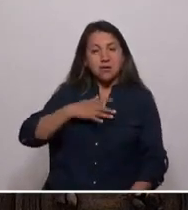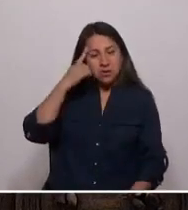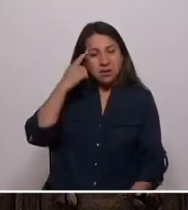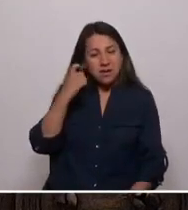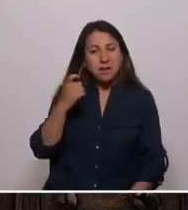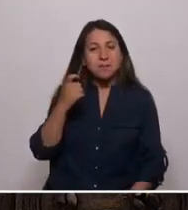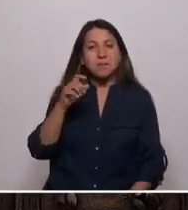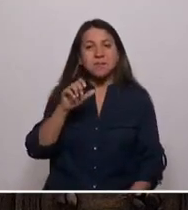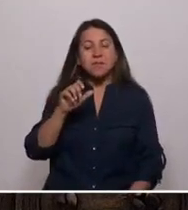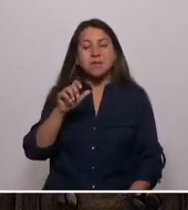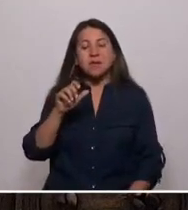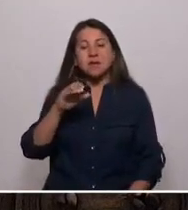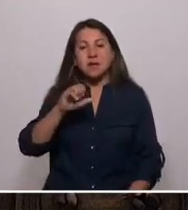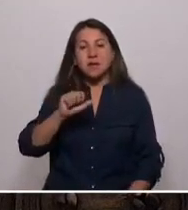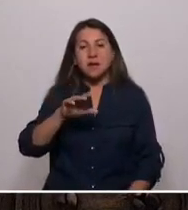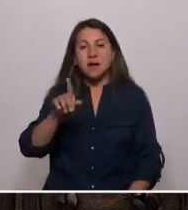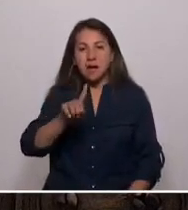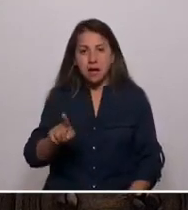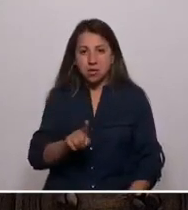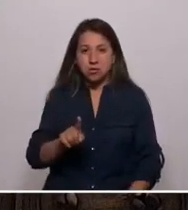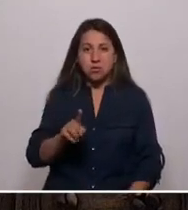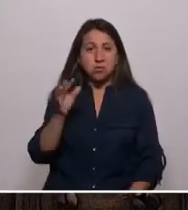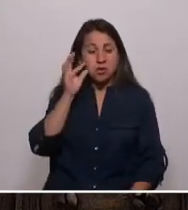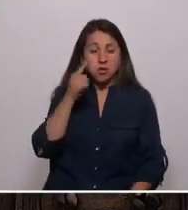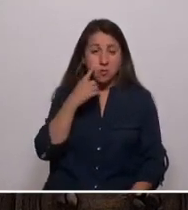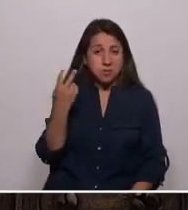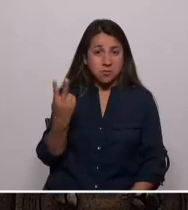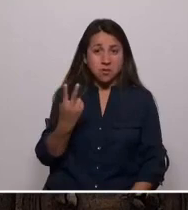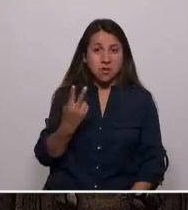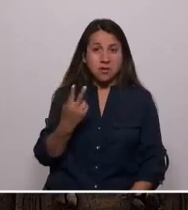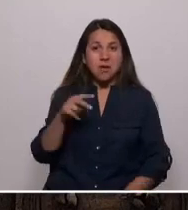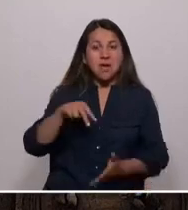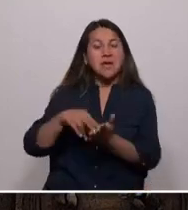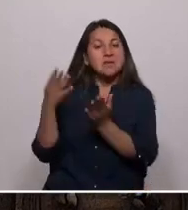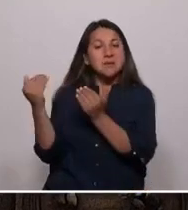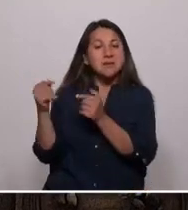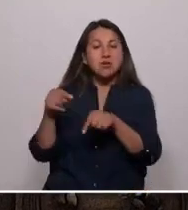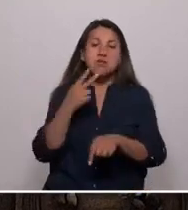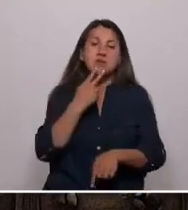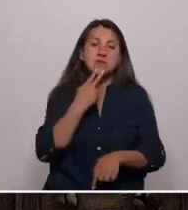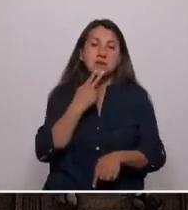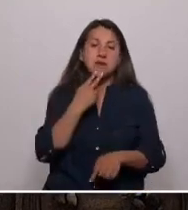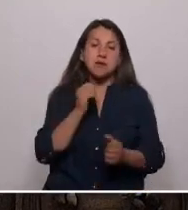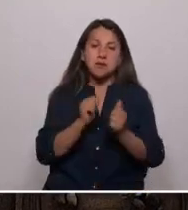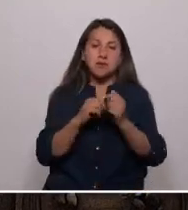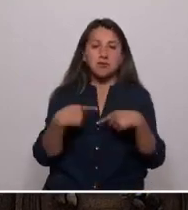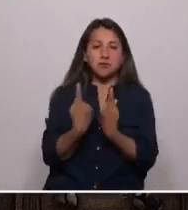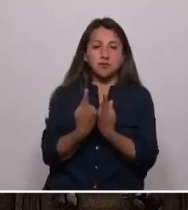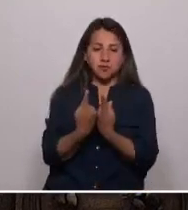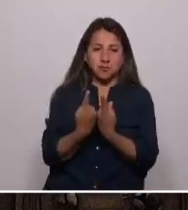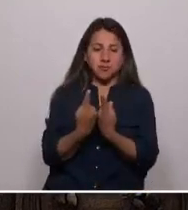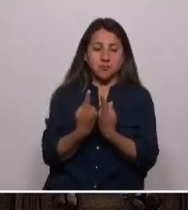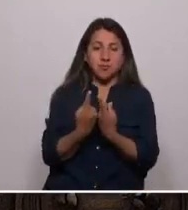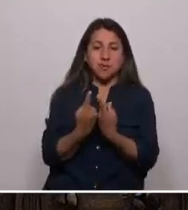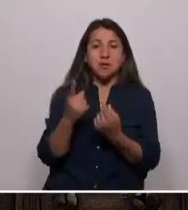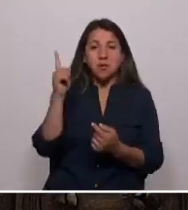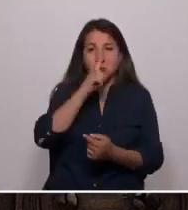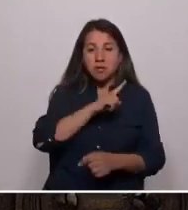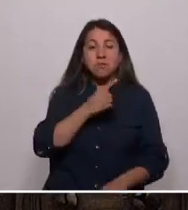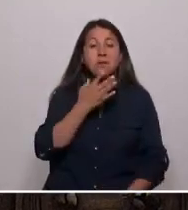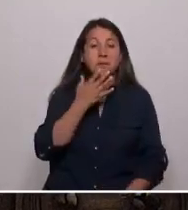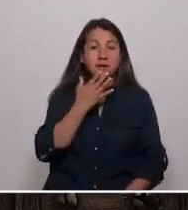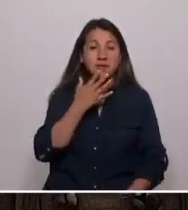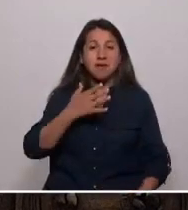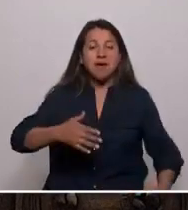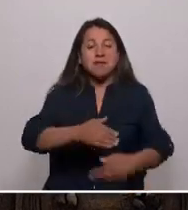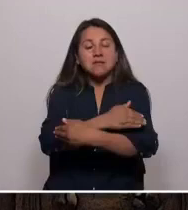Lorca o Michelle Peña estarían tan esperanzados como yo lo estoy si hoy vivieran entre nosotros. Cierro mis palabras abrazando a los